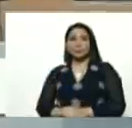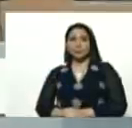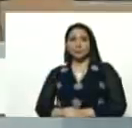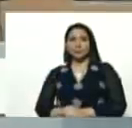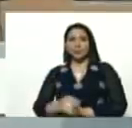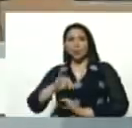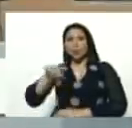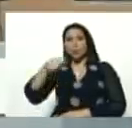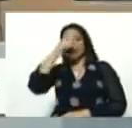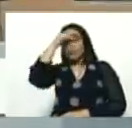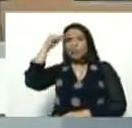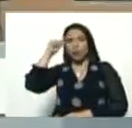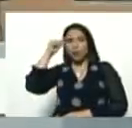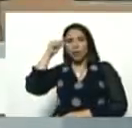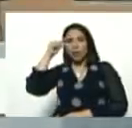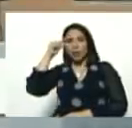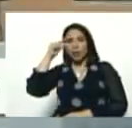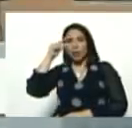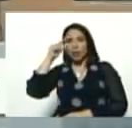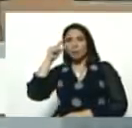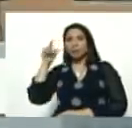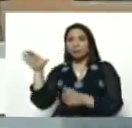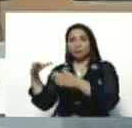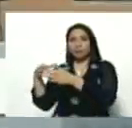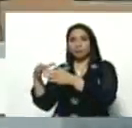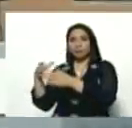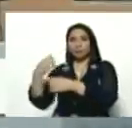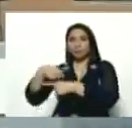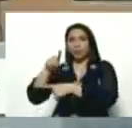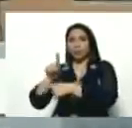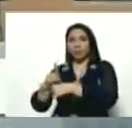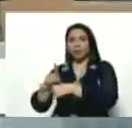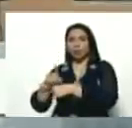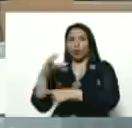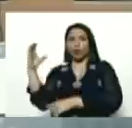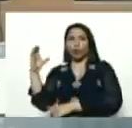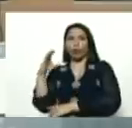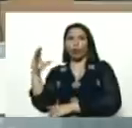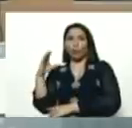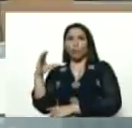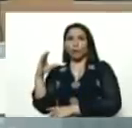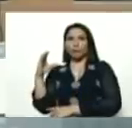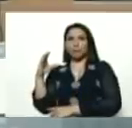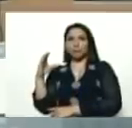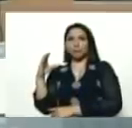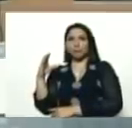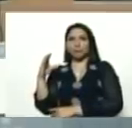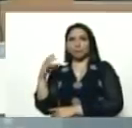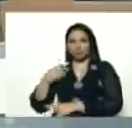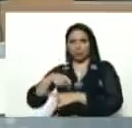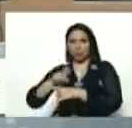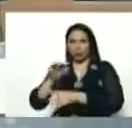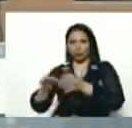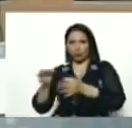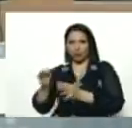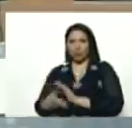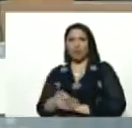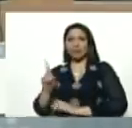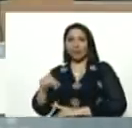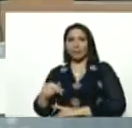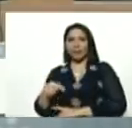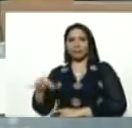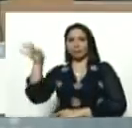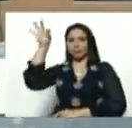Julio Borges, del partido primero Colombia, ah, y, la guinda de la